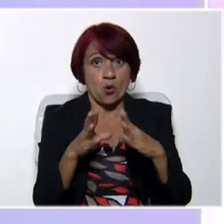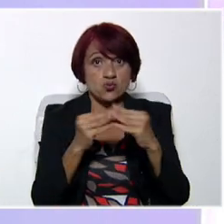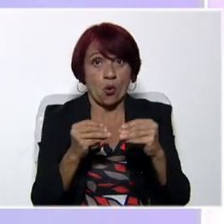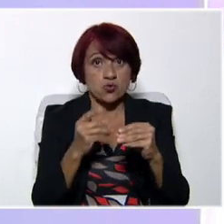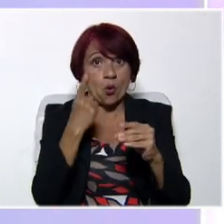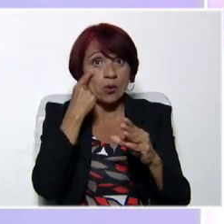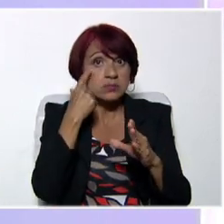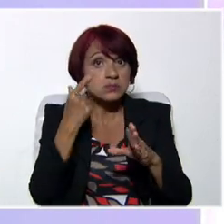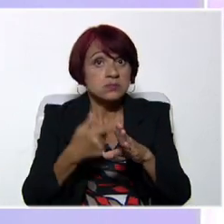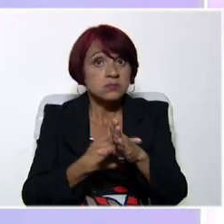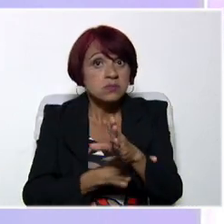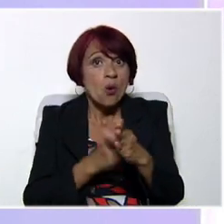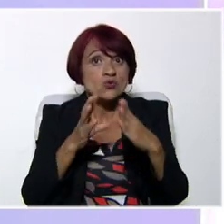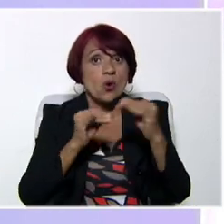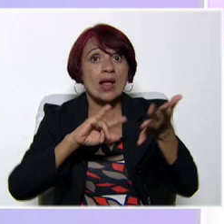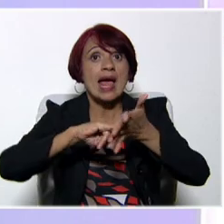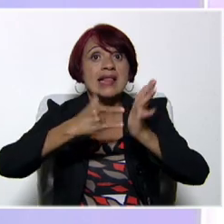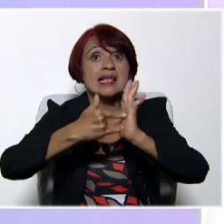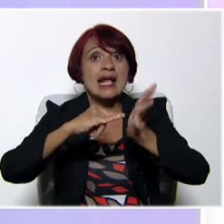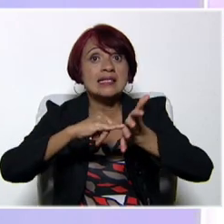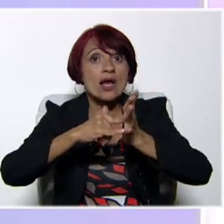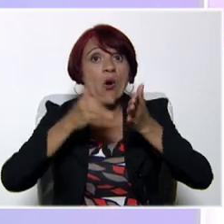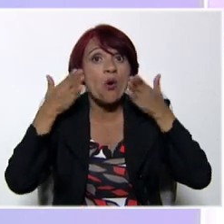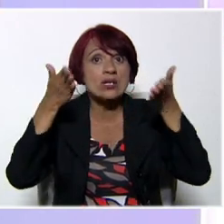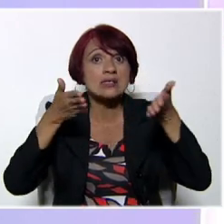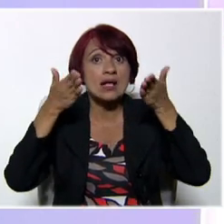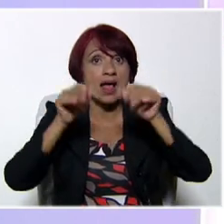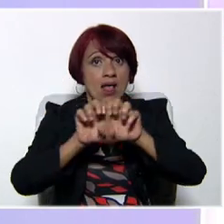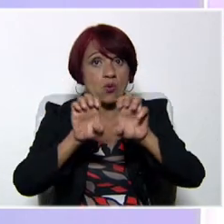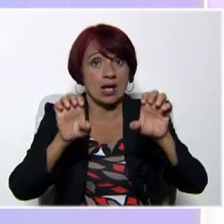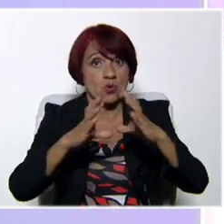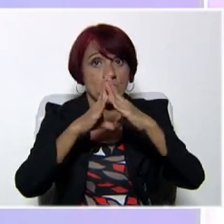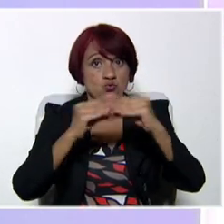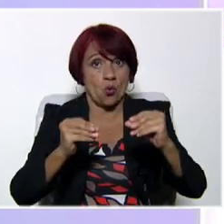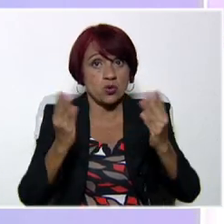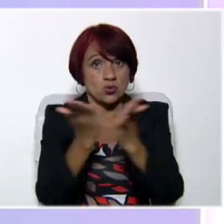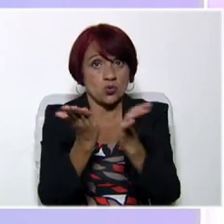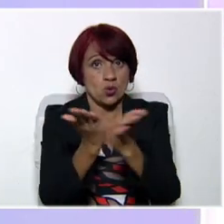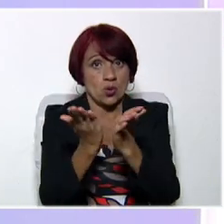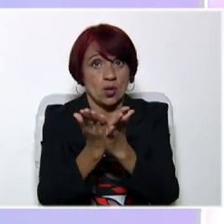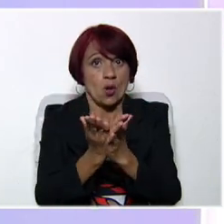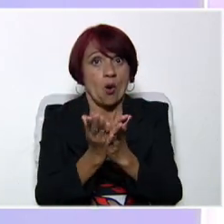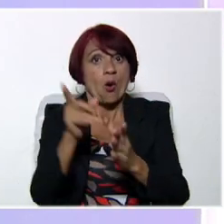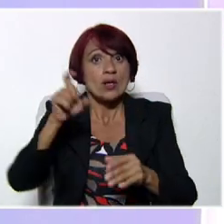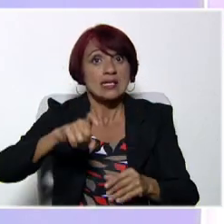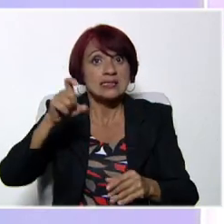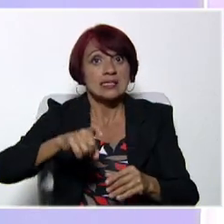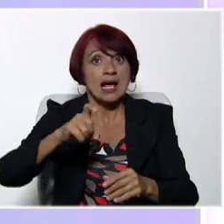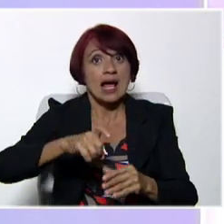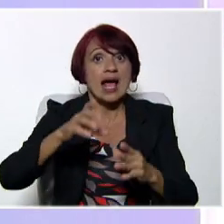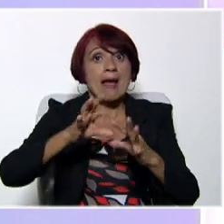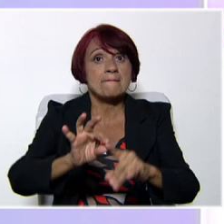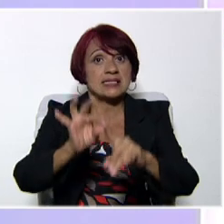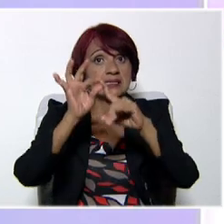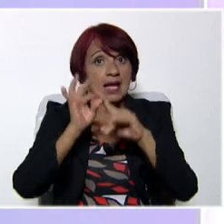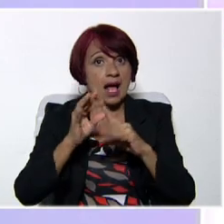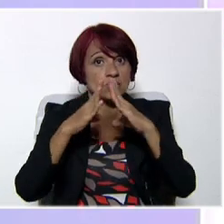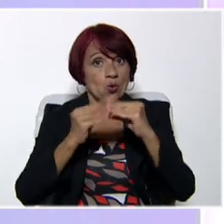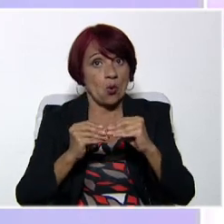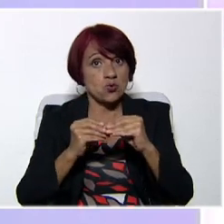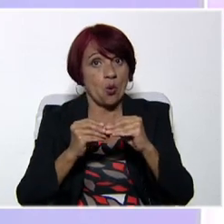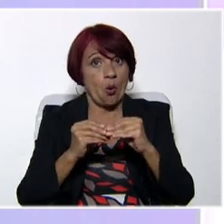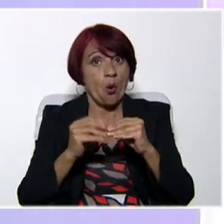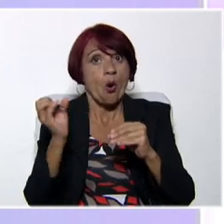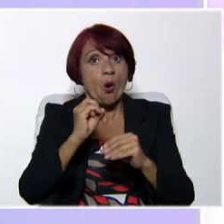curriculares. Las estrategias y orientaciones para nuestros estudiantes con necesidades educativas especiales y